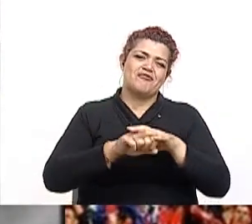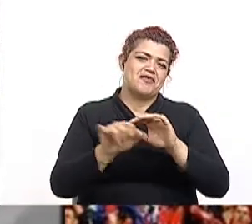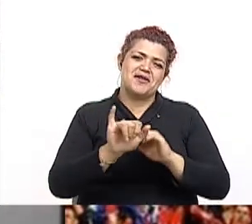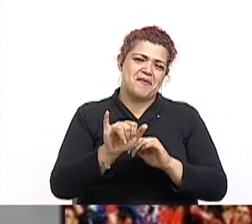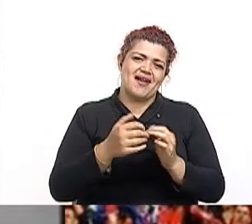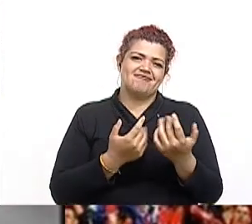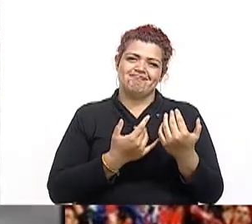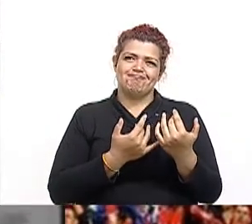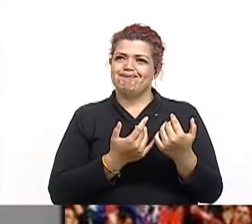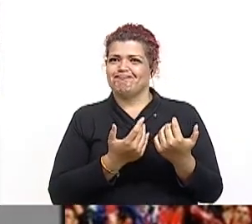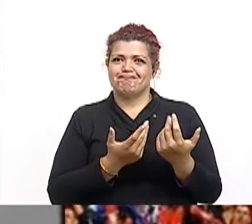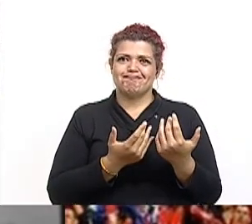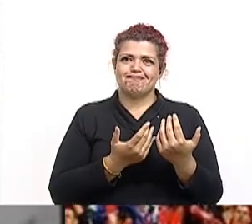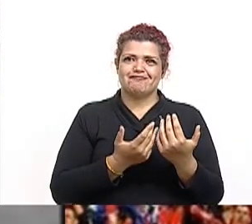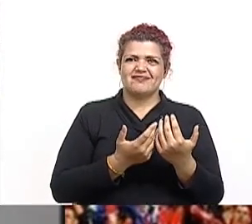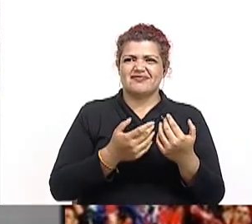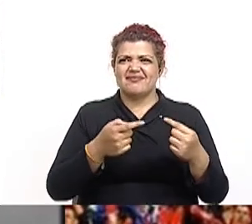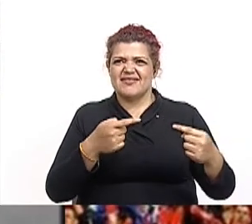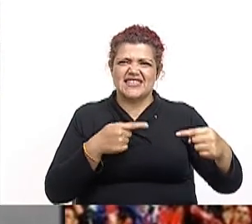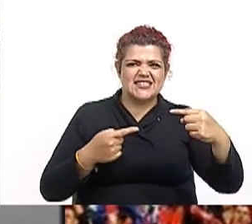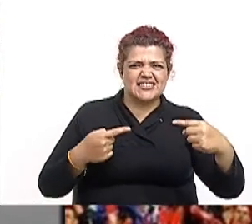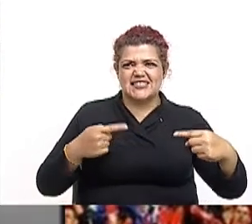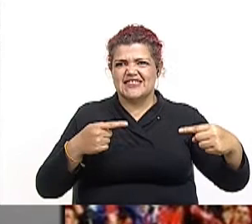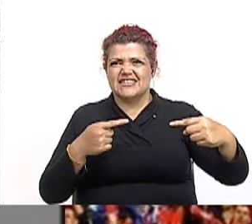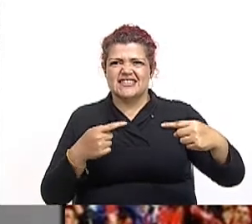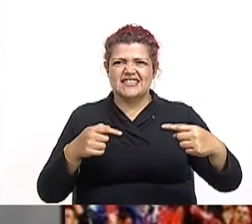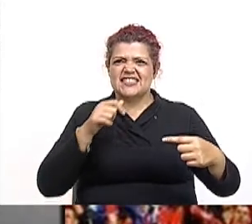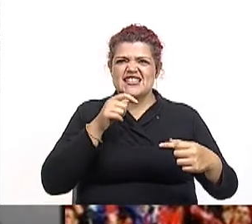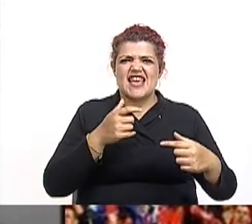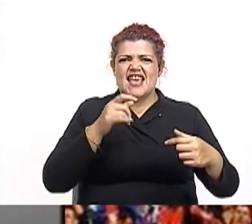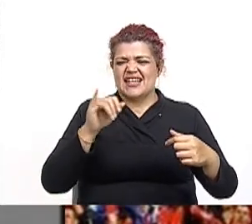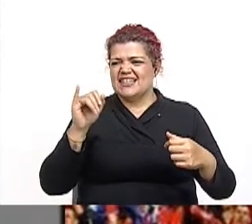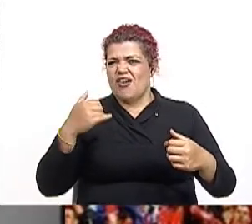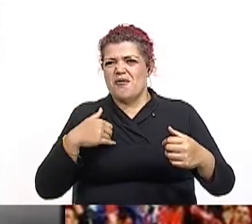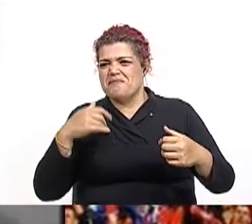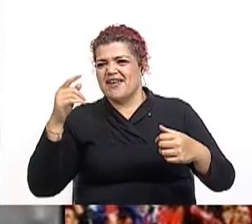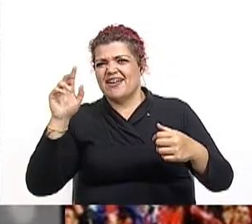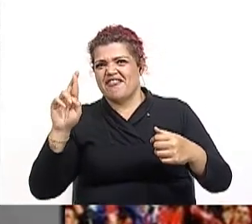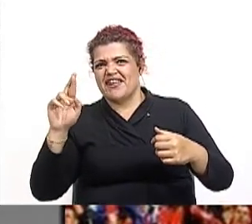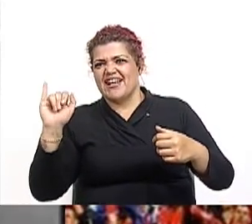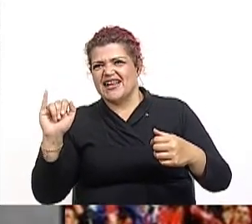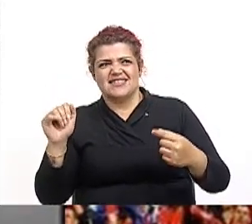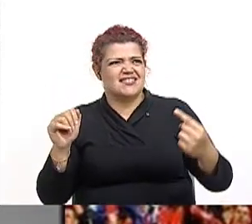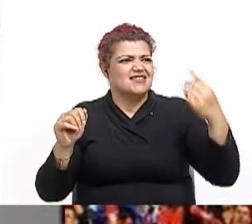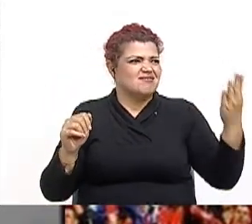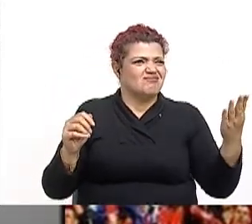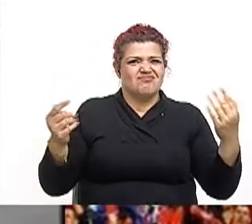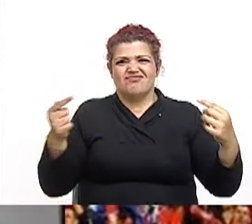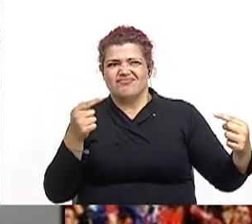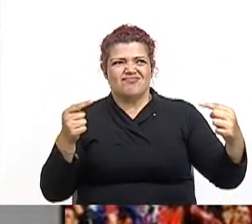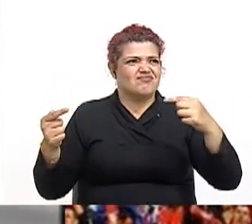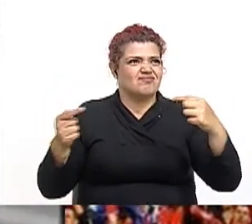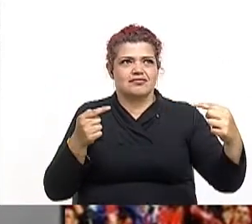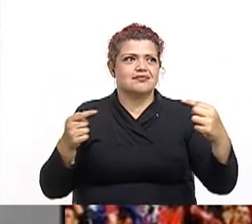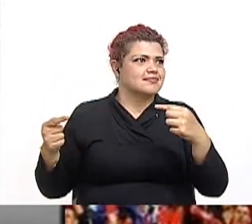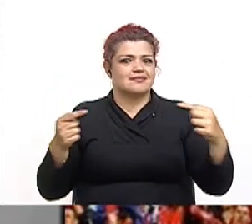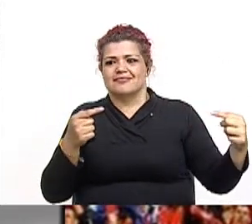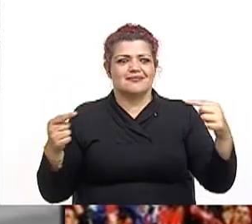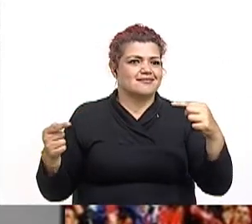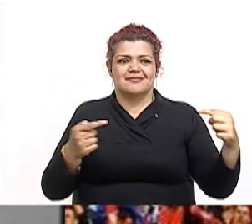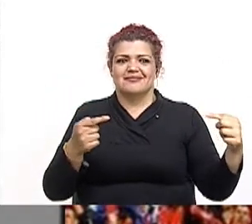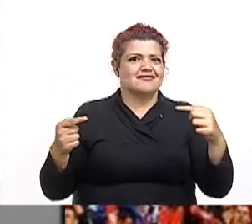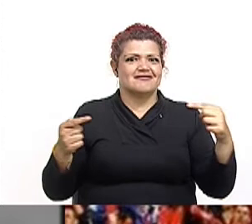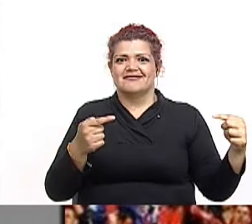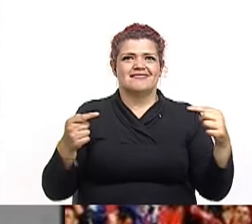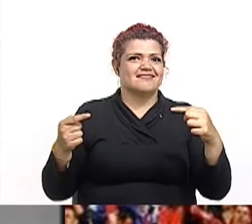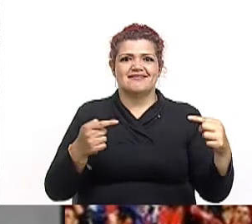respirar, pero sale elegante con un taquito. Herrera asiste a su compañero Rafael Iglesias. Iglesias busca ir al frente, conduce por la mitad del campo. Avanza con paso firme, pero se interpone en su camino.